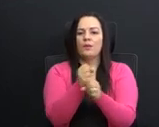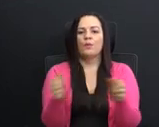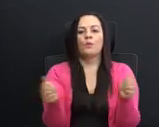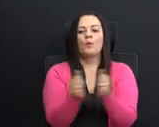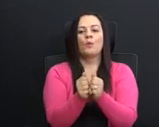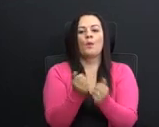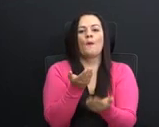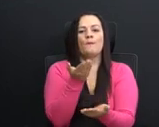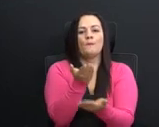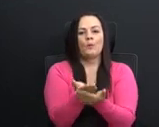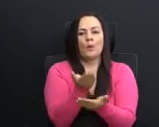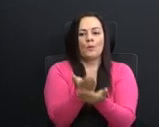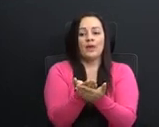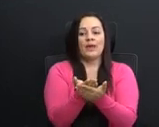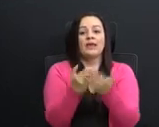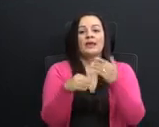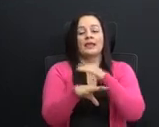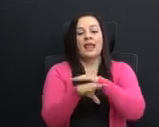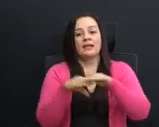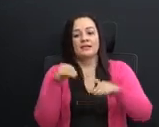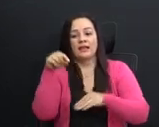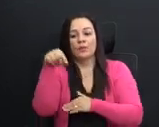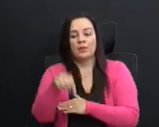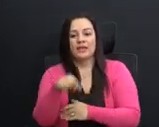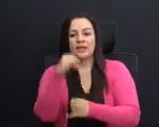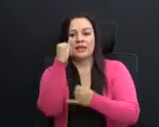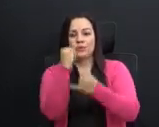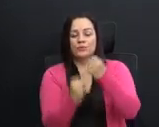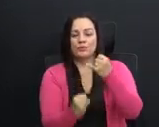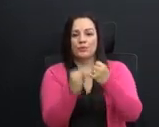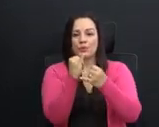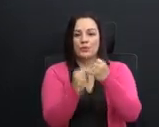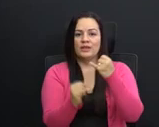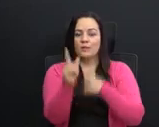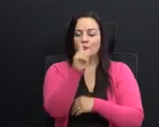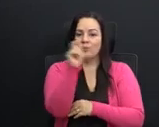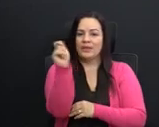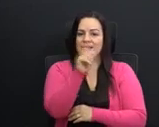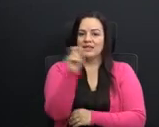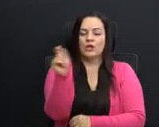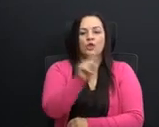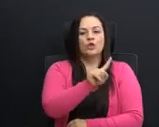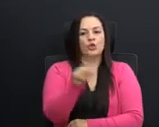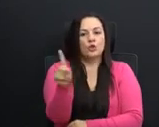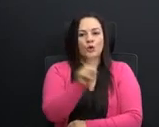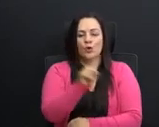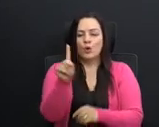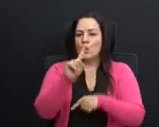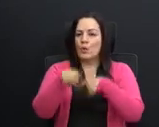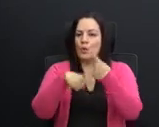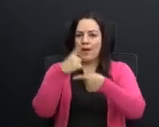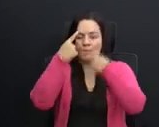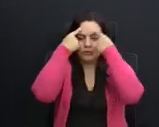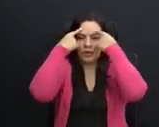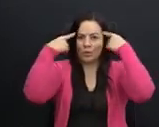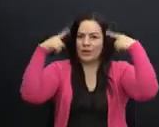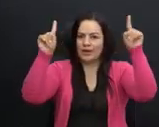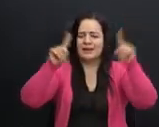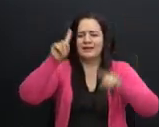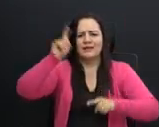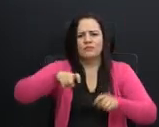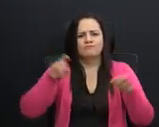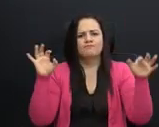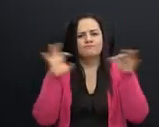las propuestas que han salido a relucir aquí en los últimos meses no lo vamos a lograr. Debemos de unir